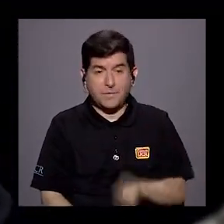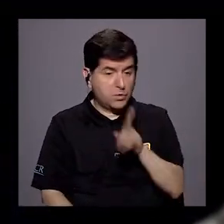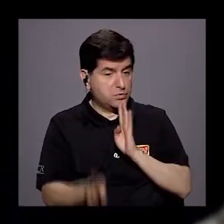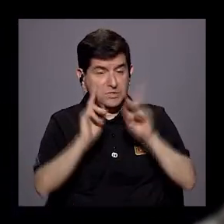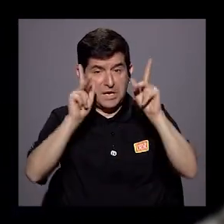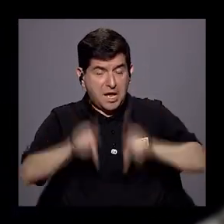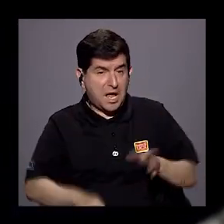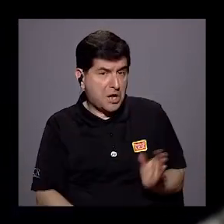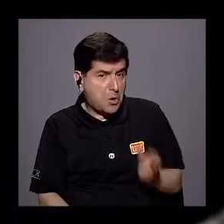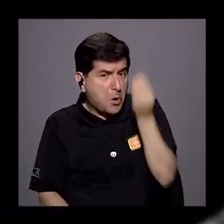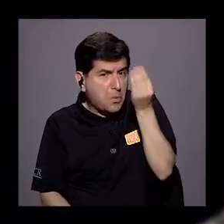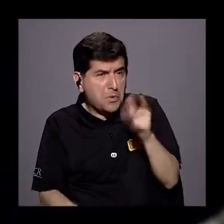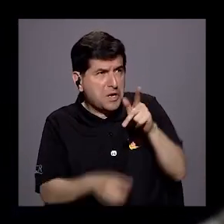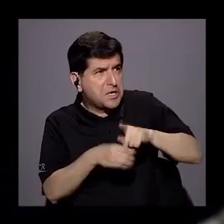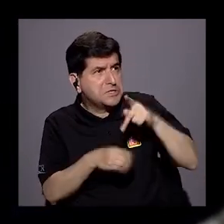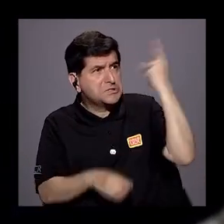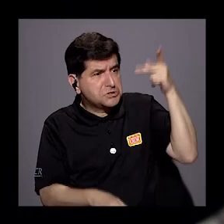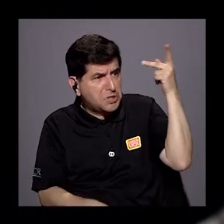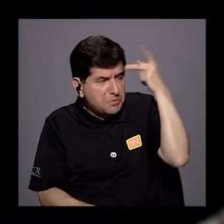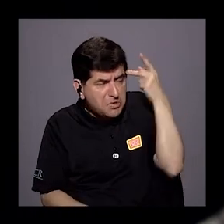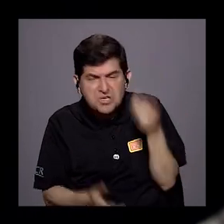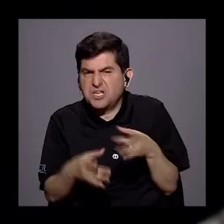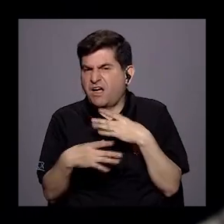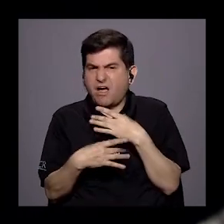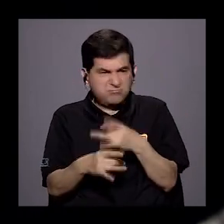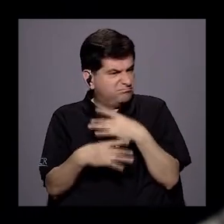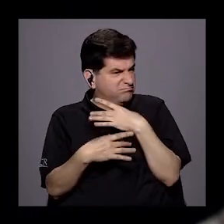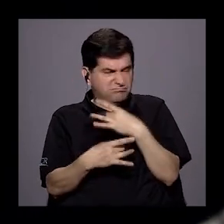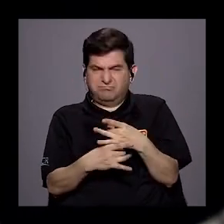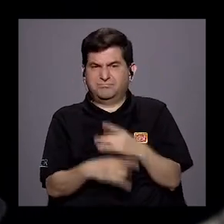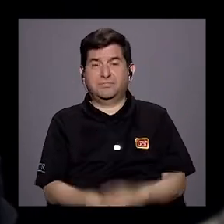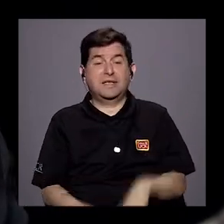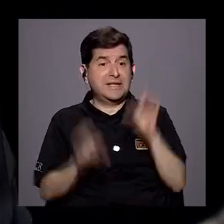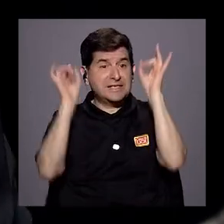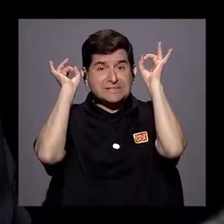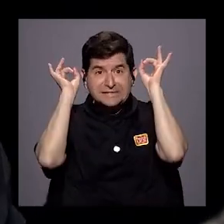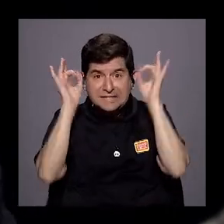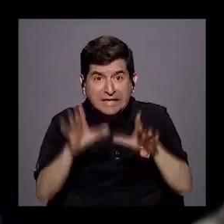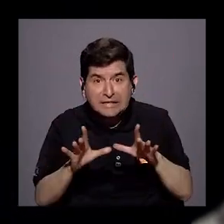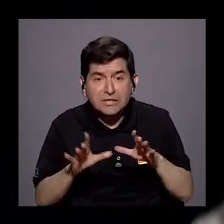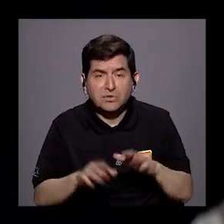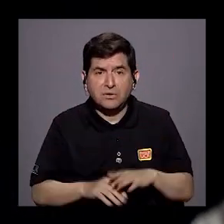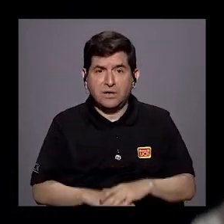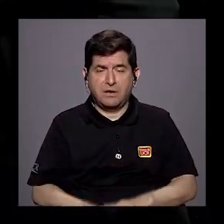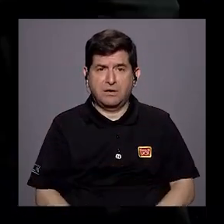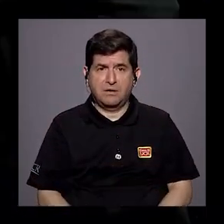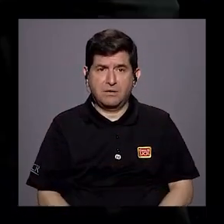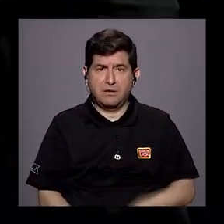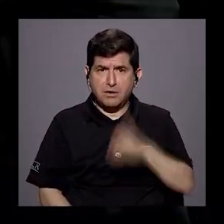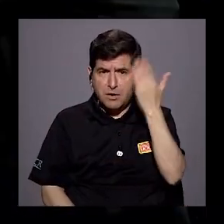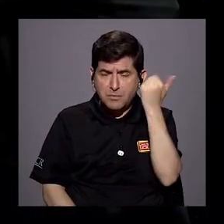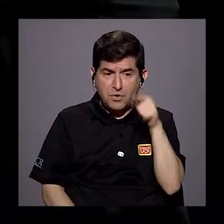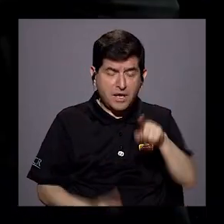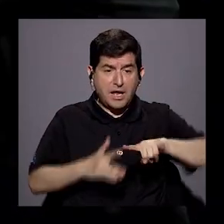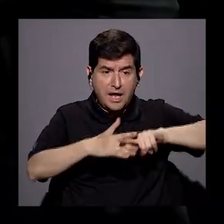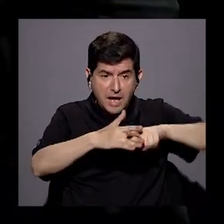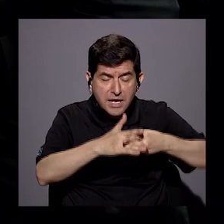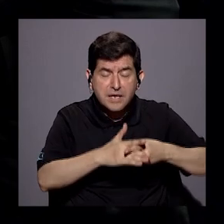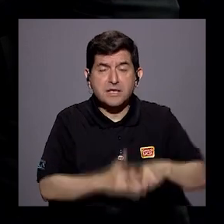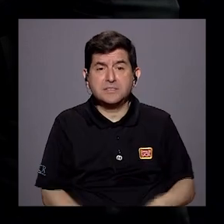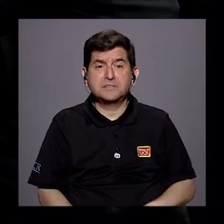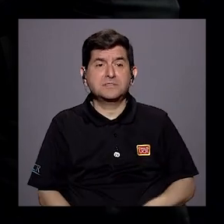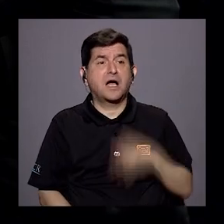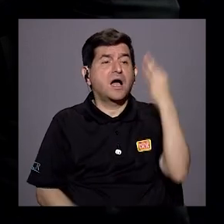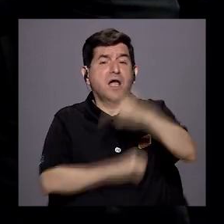Usted le habla a la gente joven de participar en política y no les interesa. Y eso es terriblemente grave, ¿verdad? Porque de ahí depende el futuro